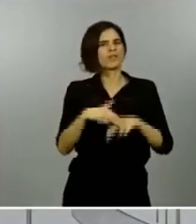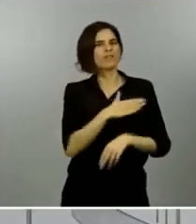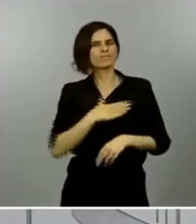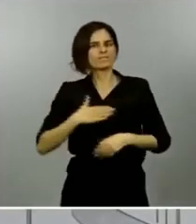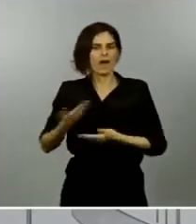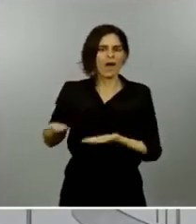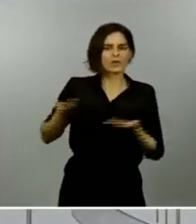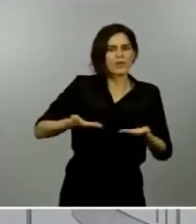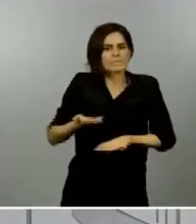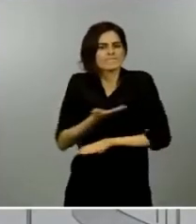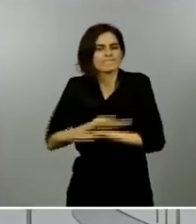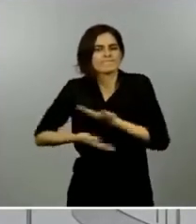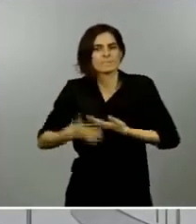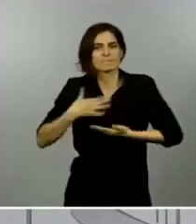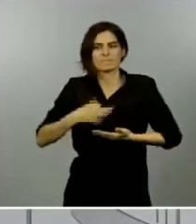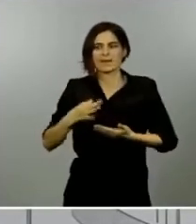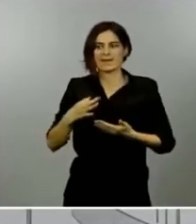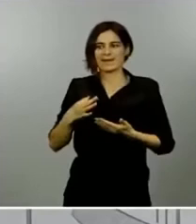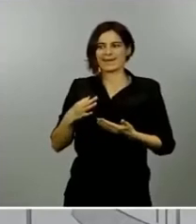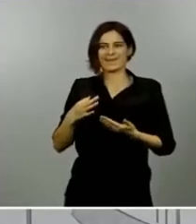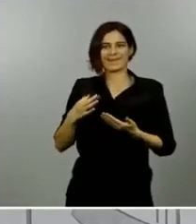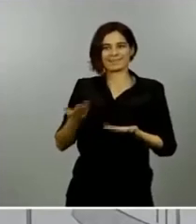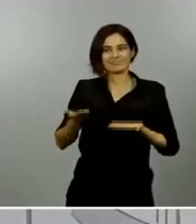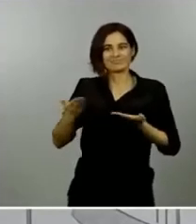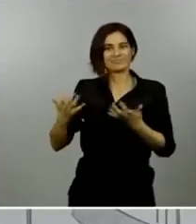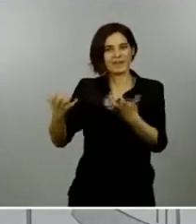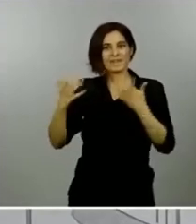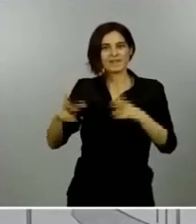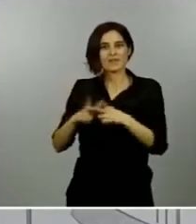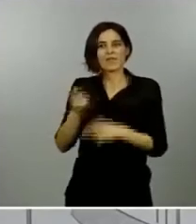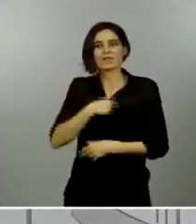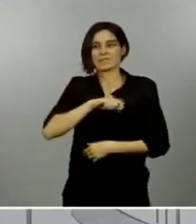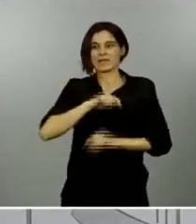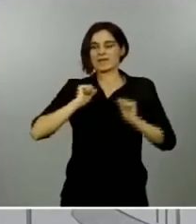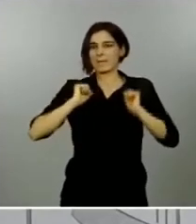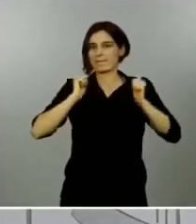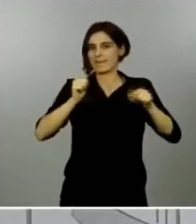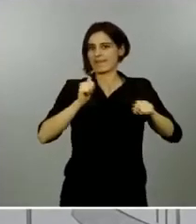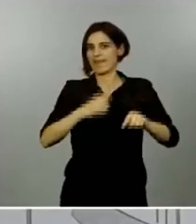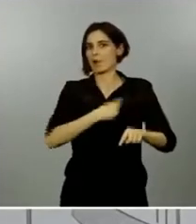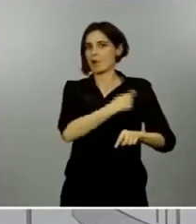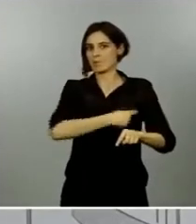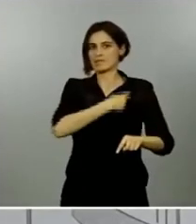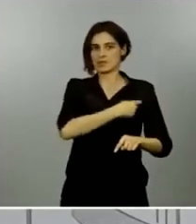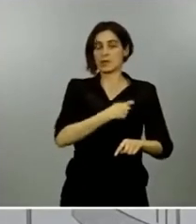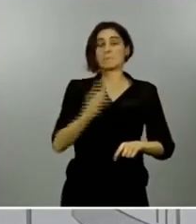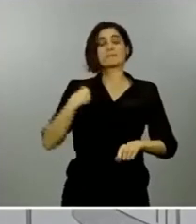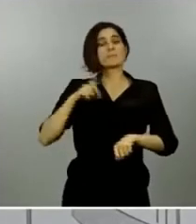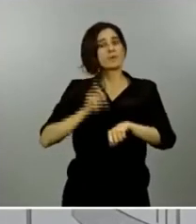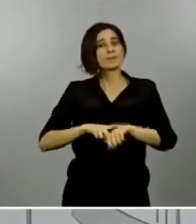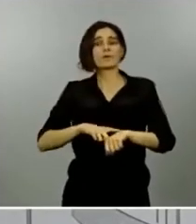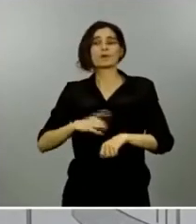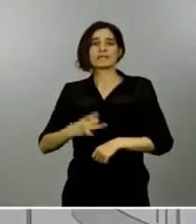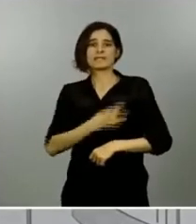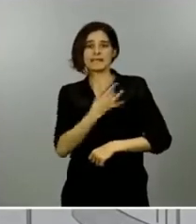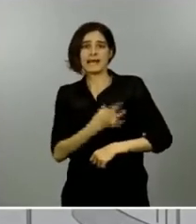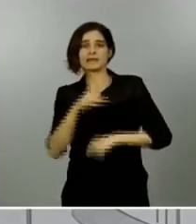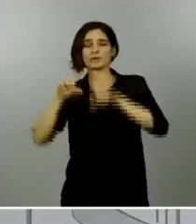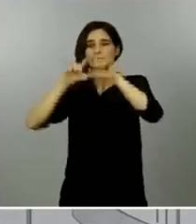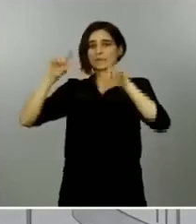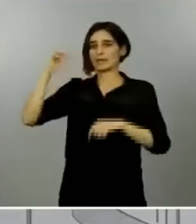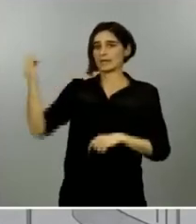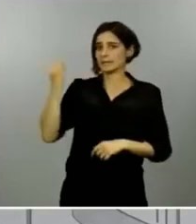beneficio del conjunto de la ciudadanía española. Y, en paralelo, hay que contar con la aportación crucial de los agentes sociales, es decir, de los sindicatos, de los